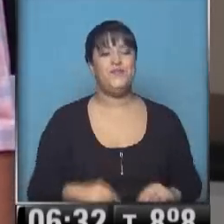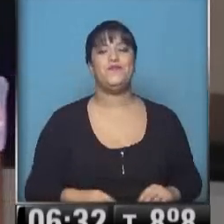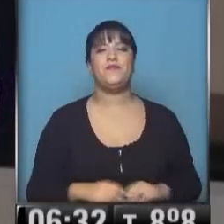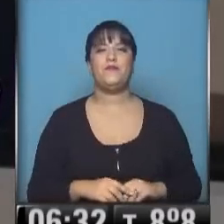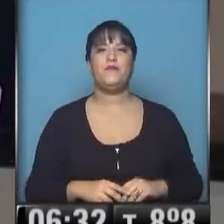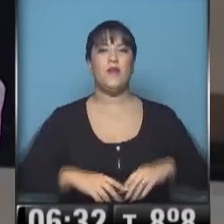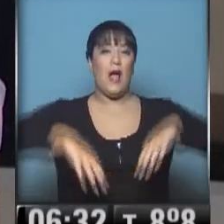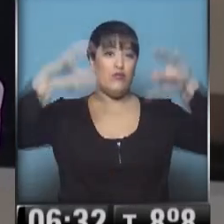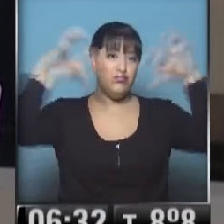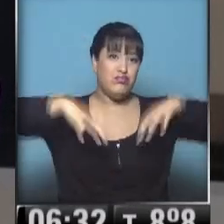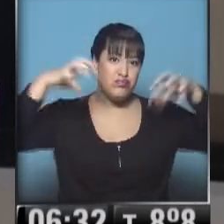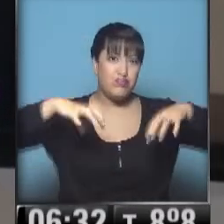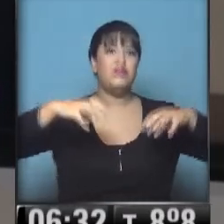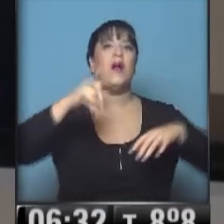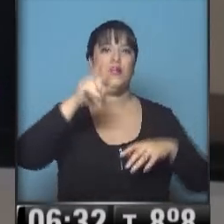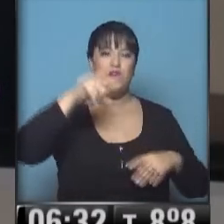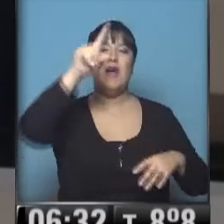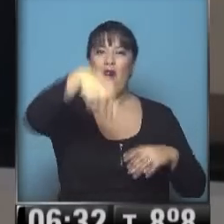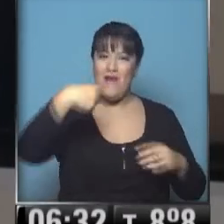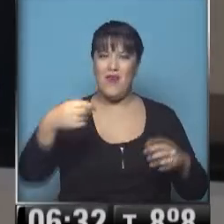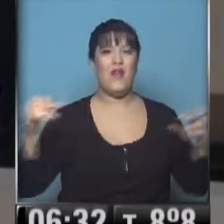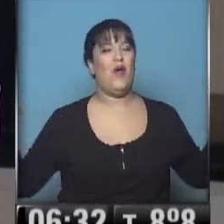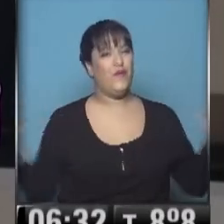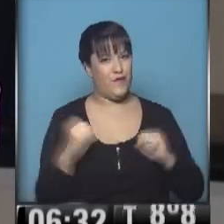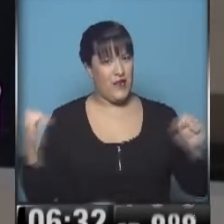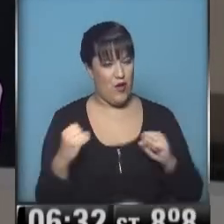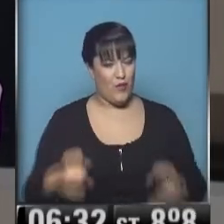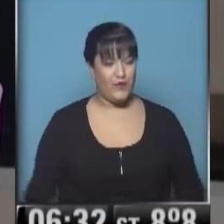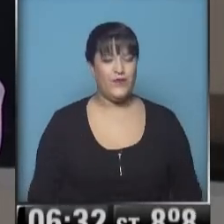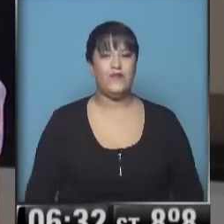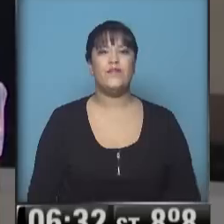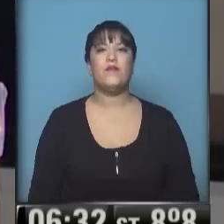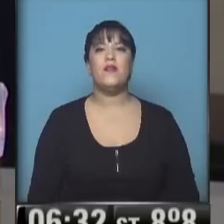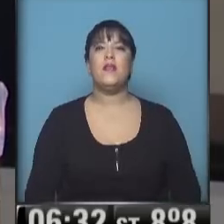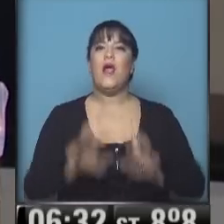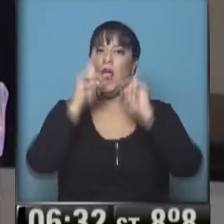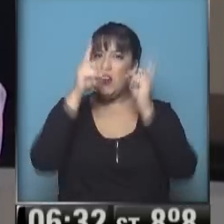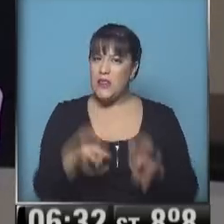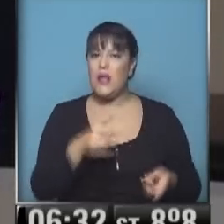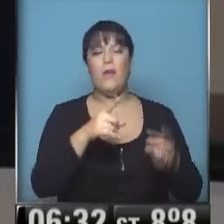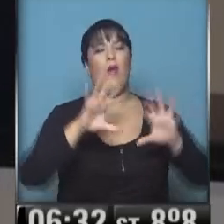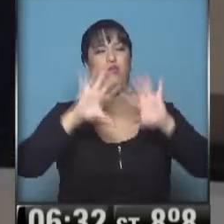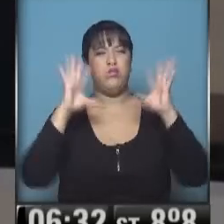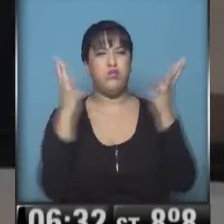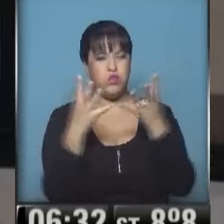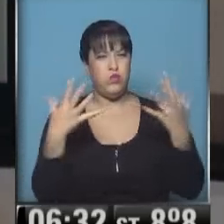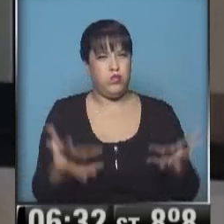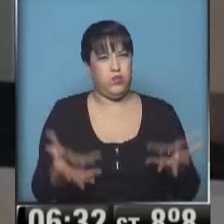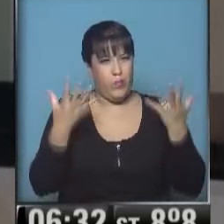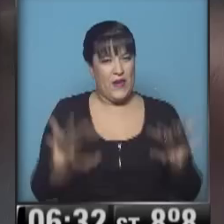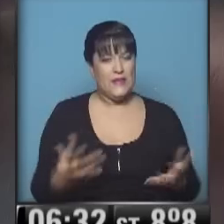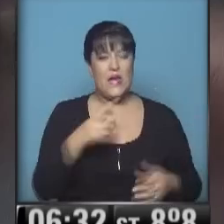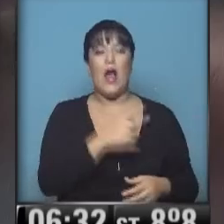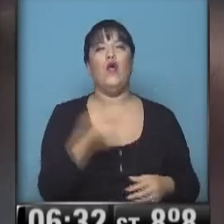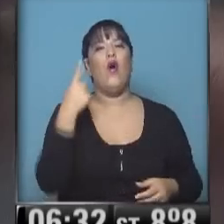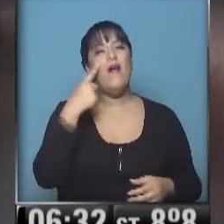mismas, ahora empezó a subir porque el aire fresco ya ingresa al centro del país, acompañado de un centro de alta presión. ¿Qué les parece si compartimos